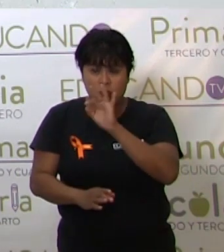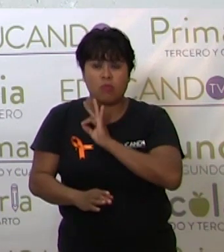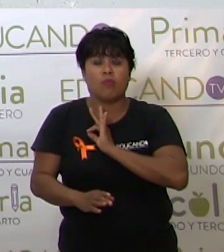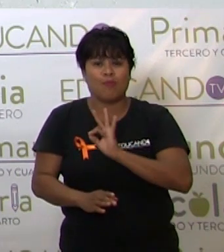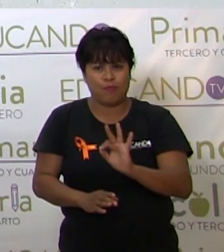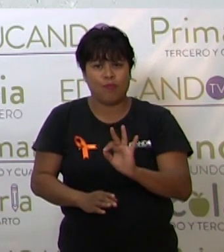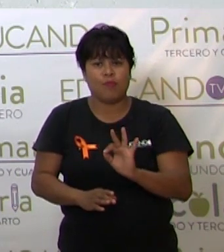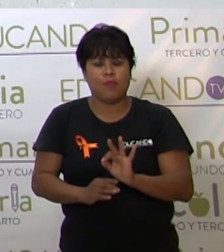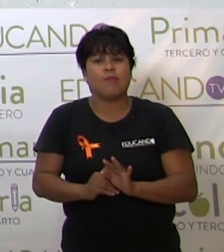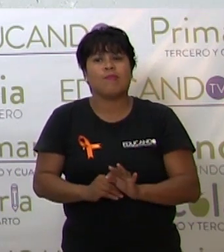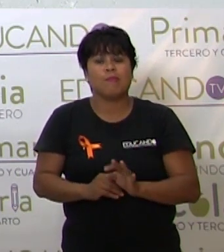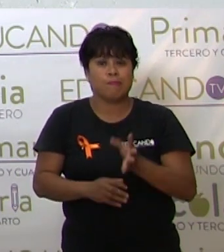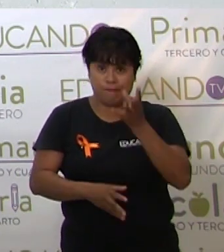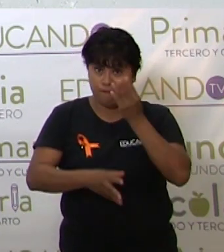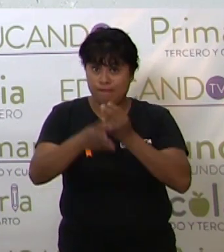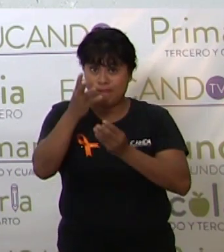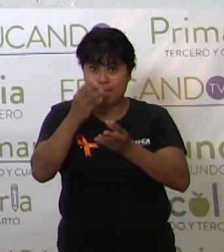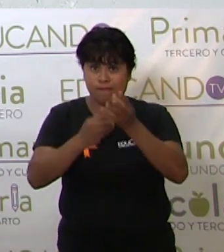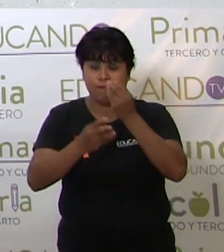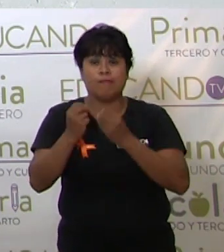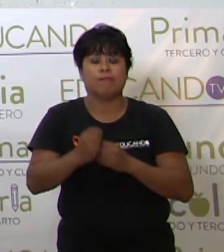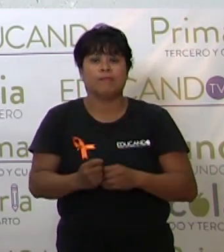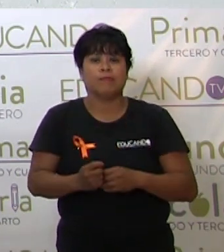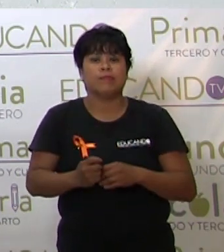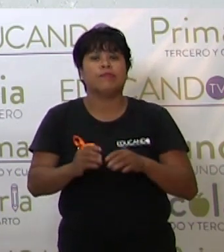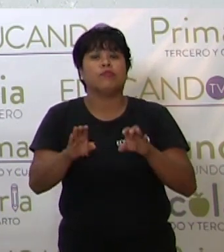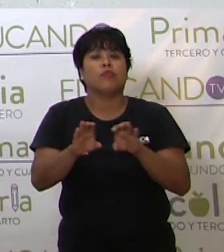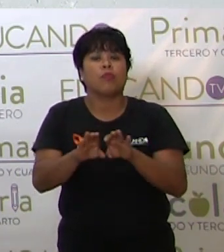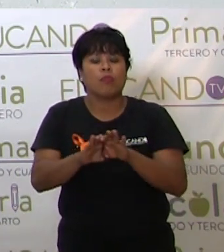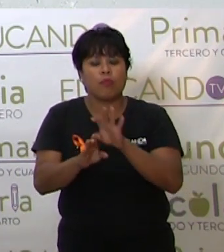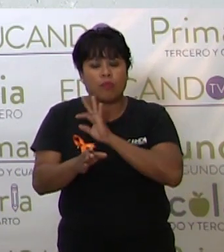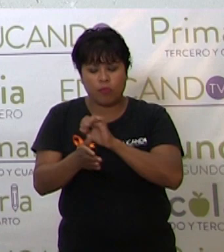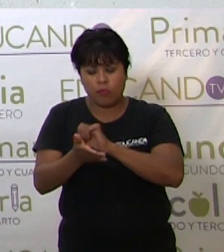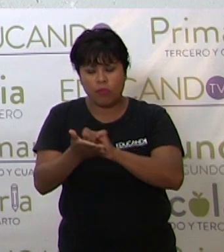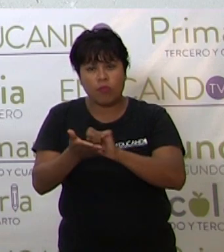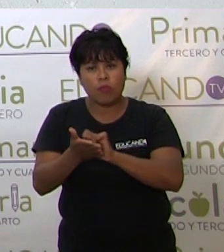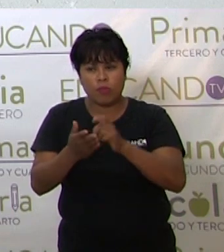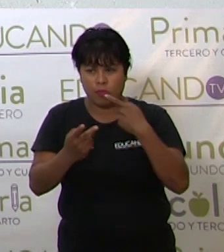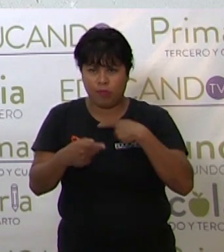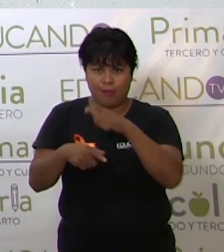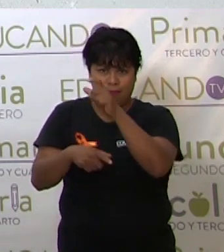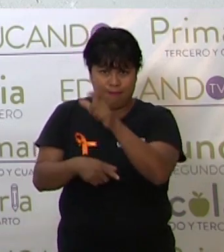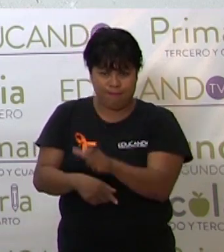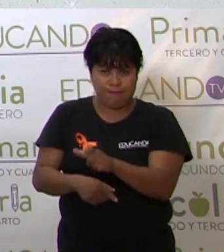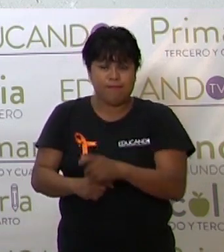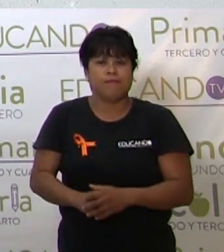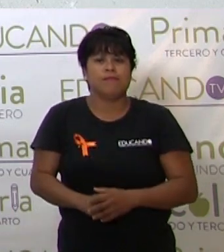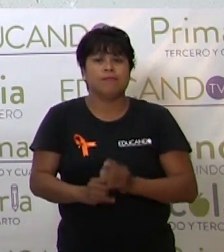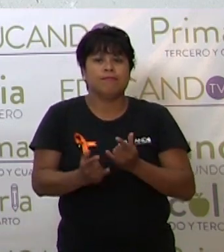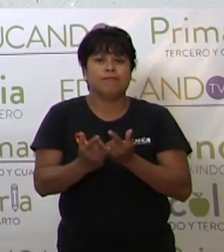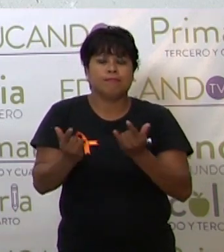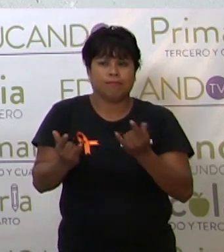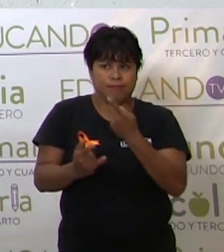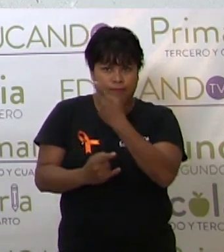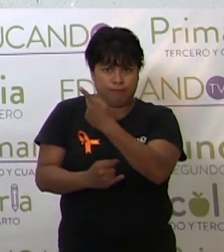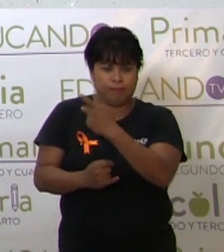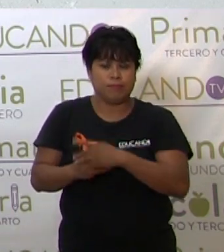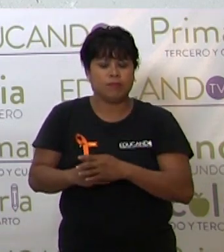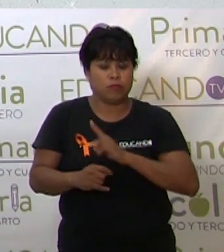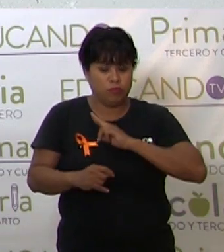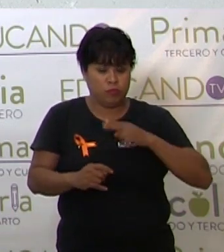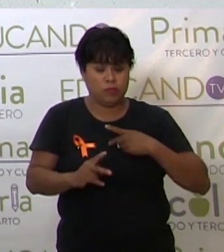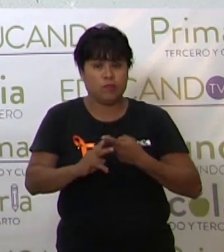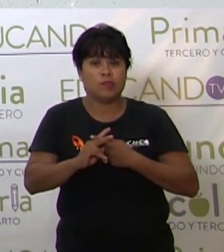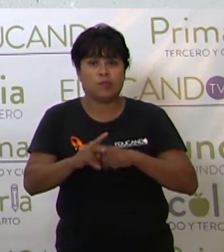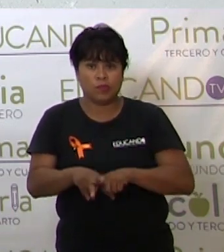aprender cómo escribir la biografía de un personaje. Y vamos a iniciar nuestro